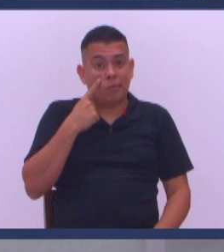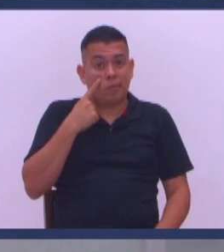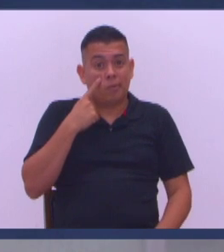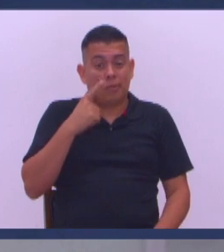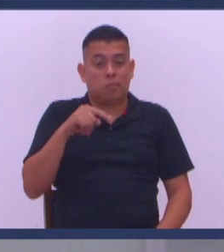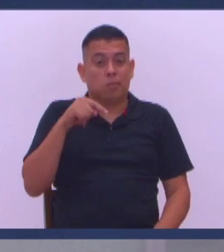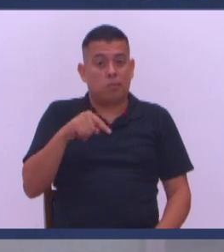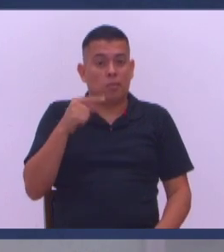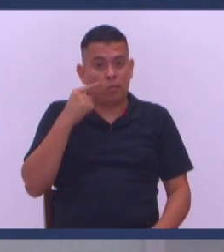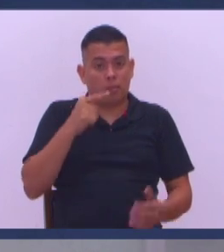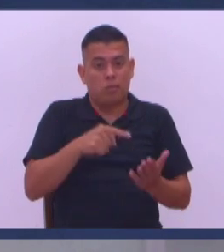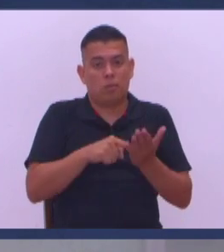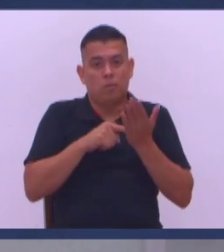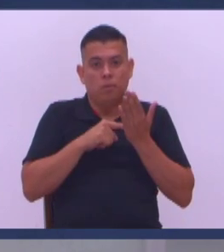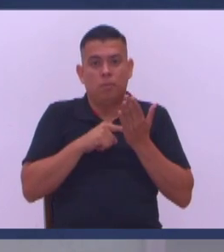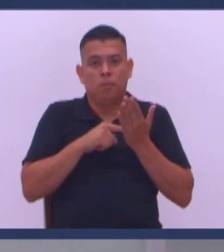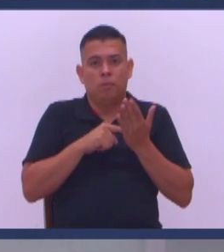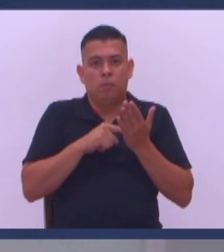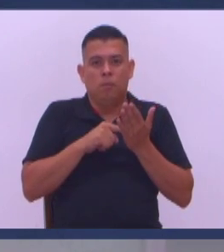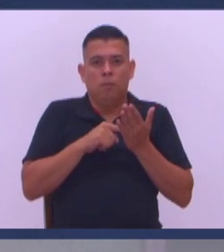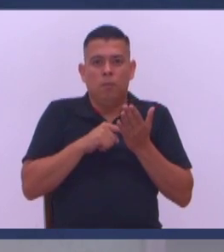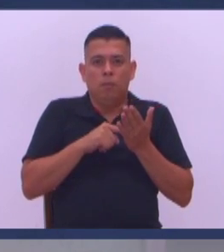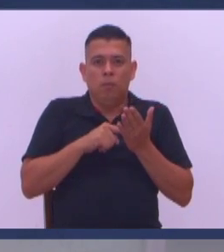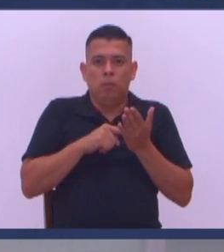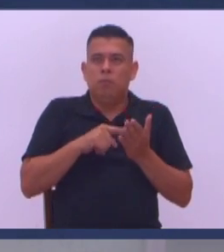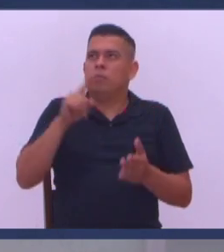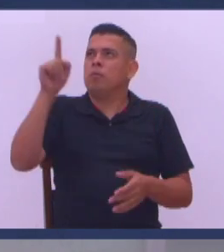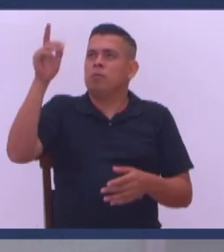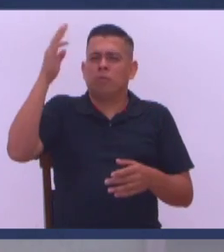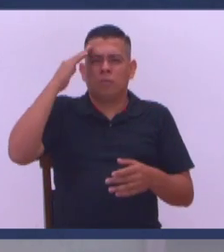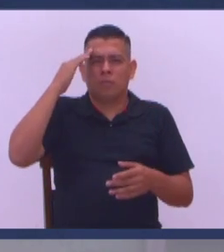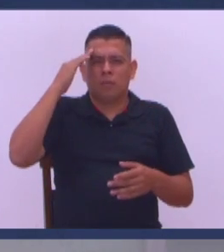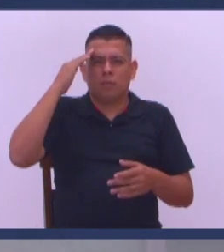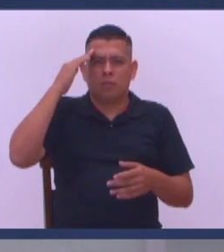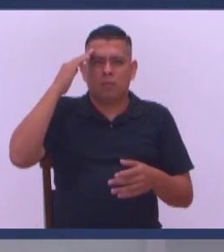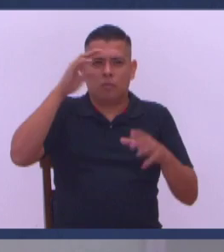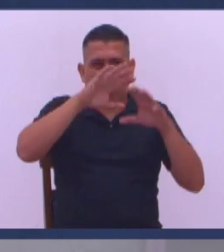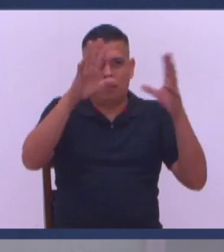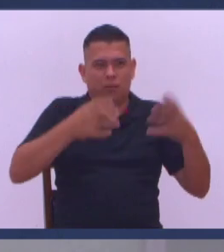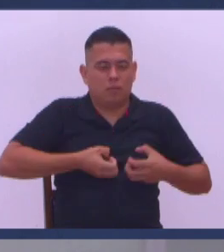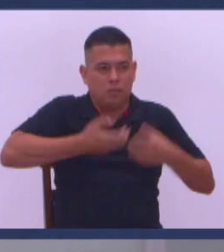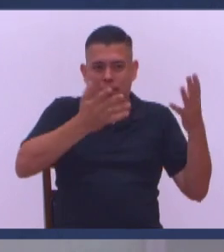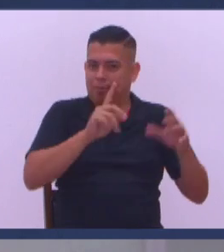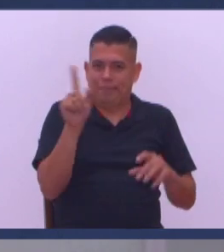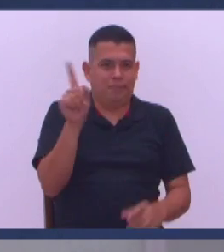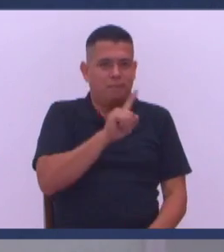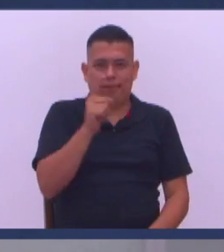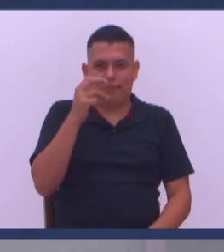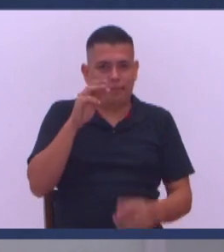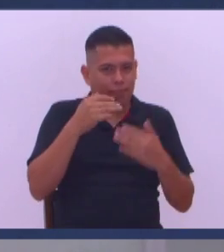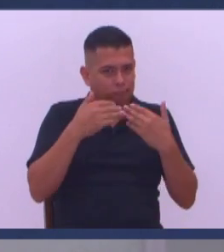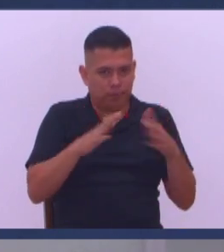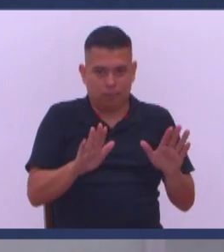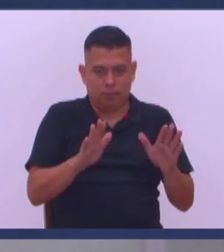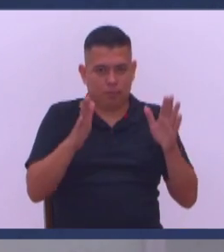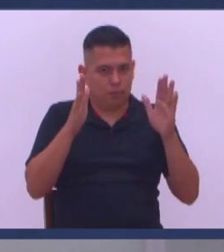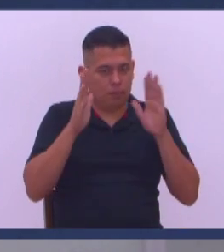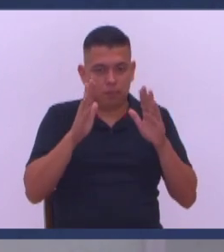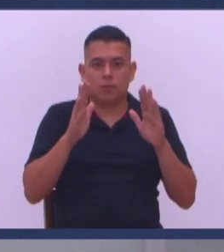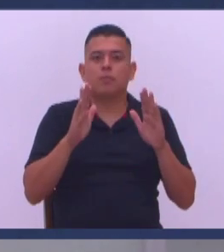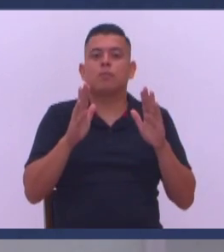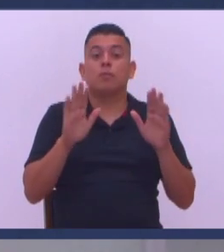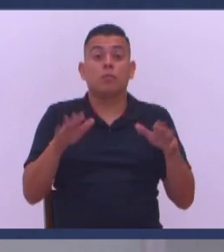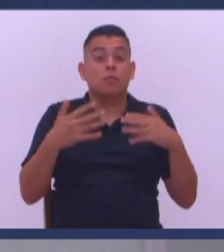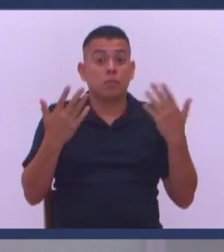Este es un arma De doble filo Si Dios lo sabe Que lo sepa el mundo No, no, no No se trata de eso No hermano